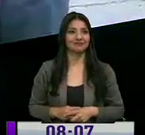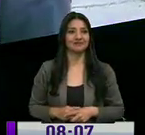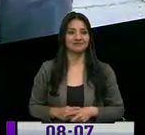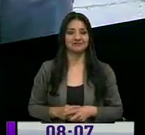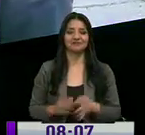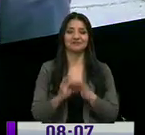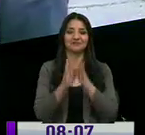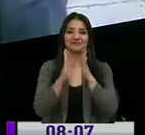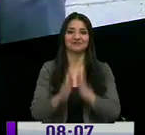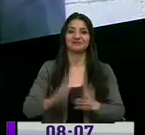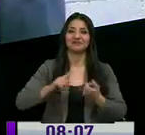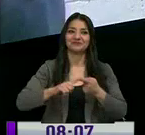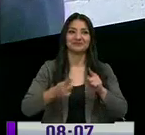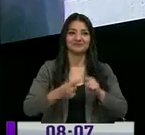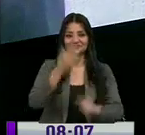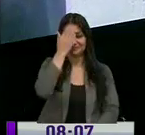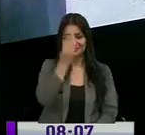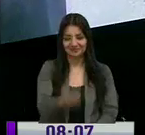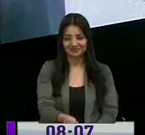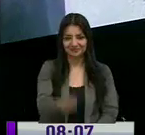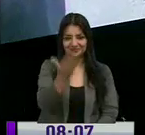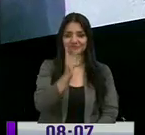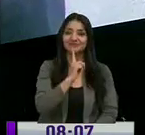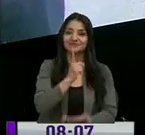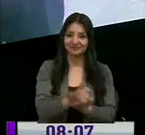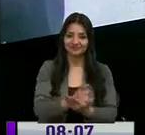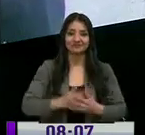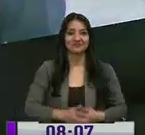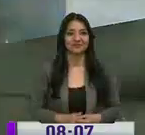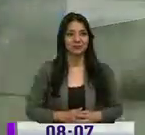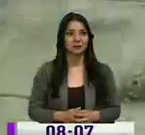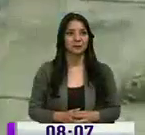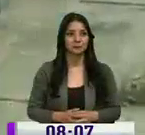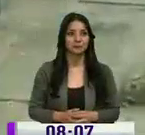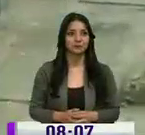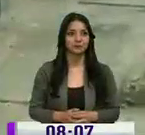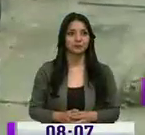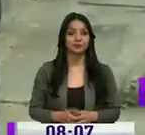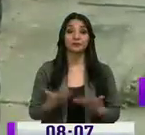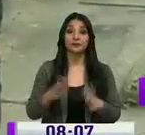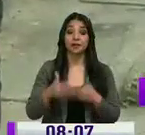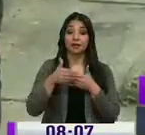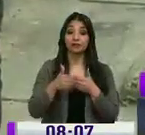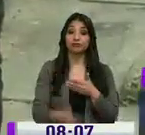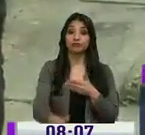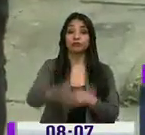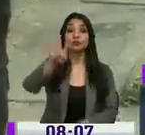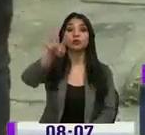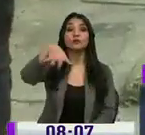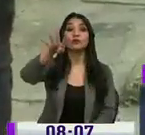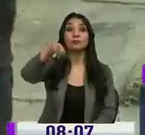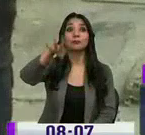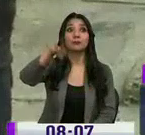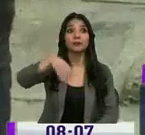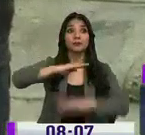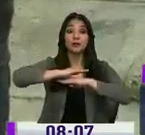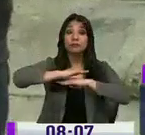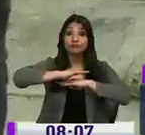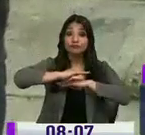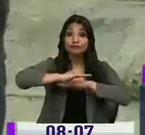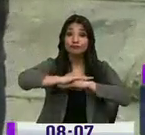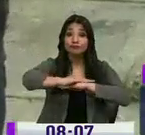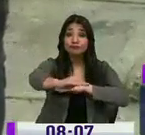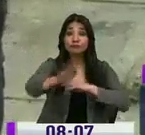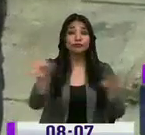Roberto, amigos, que tengan un excelente día. Así es, como les habíamos señalado, durante los próximos cuatro meses se reasfaltará